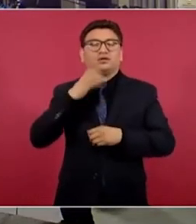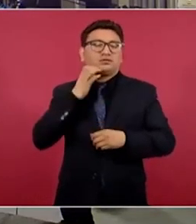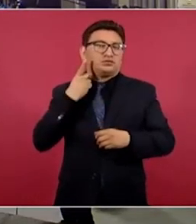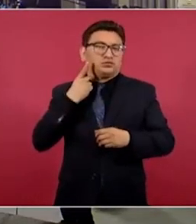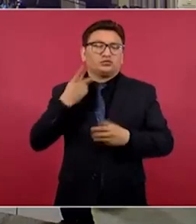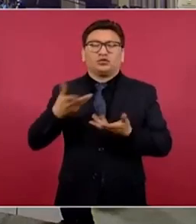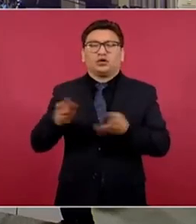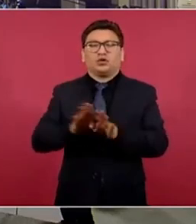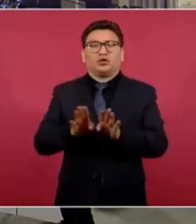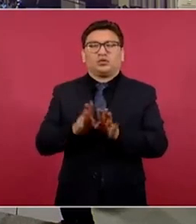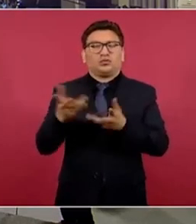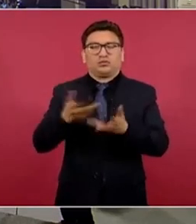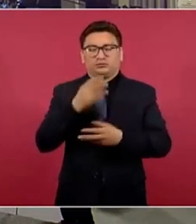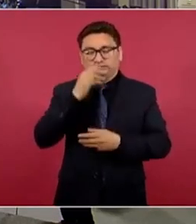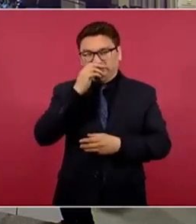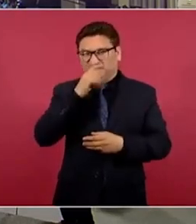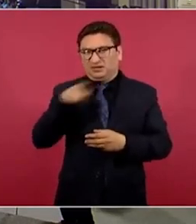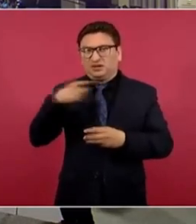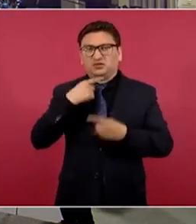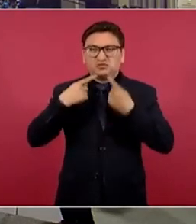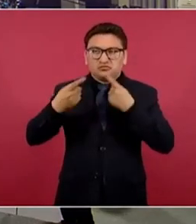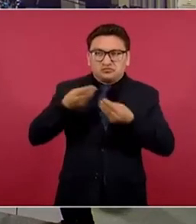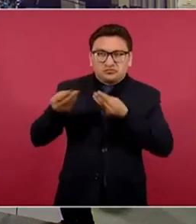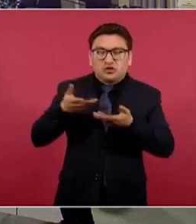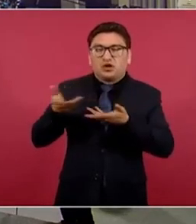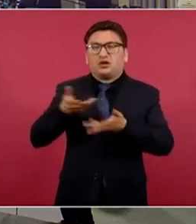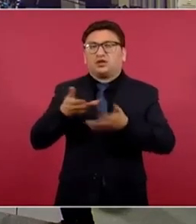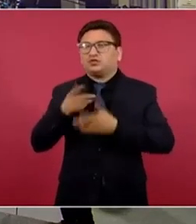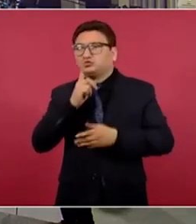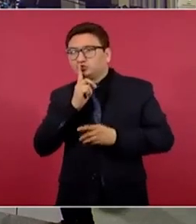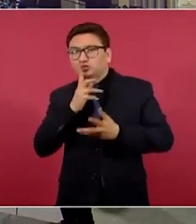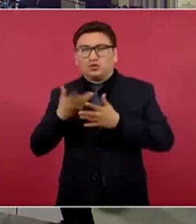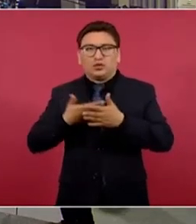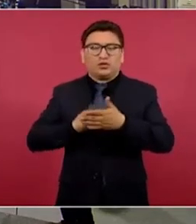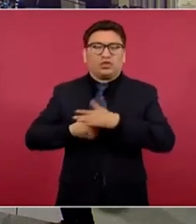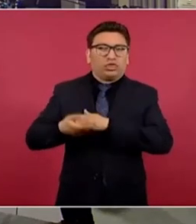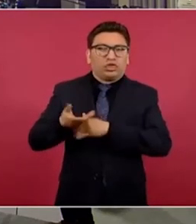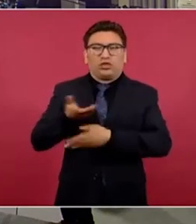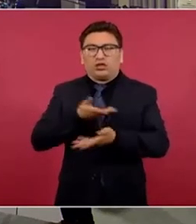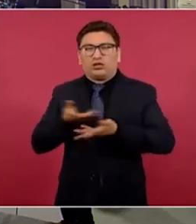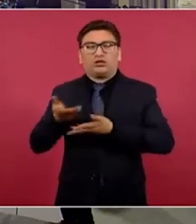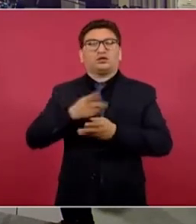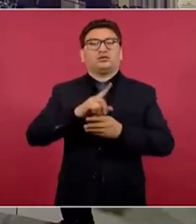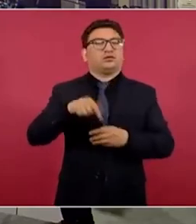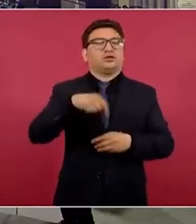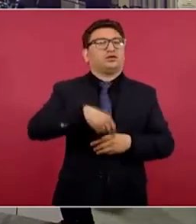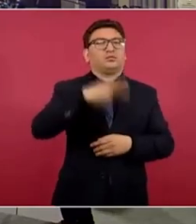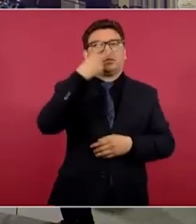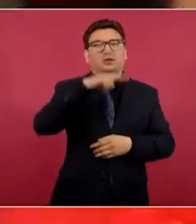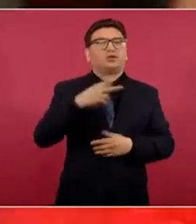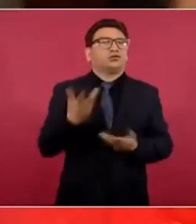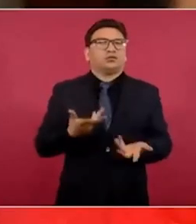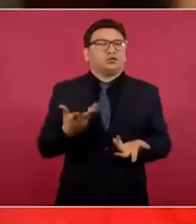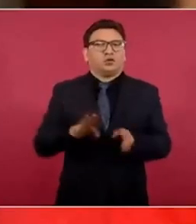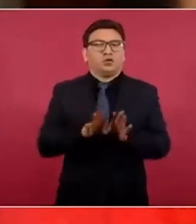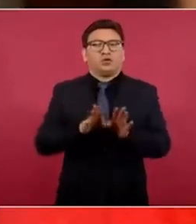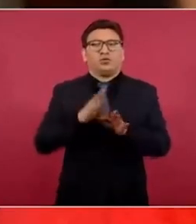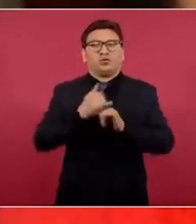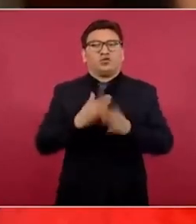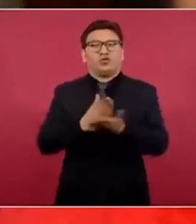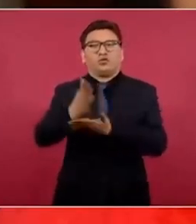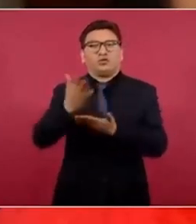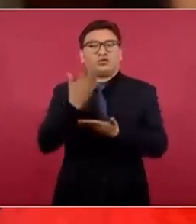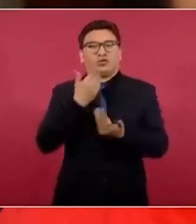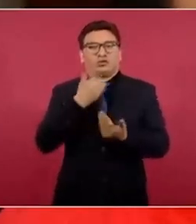decir, hacen todas las negociaciones en lo oscurito, hay opacidad, los mexicanos no tenemos acceso a esa